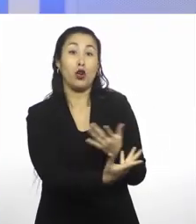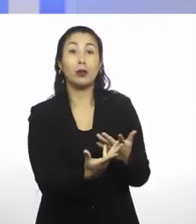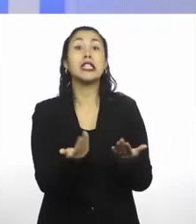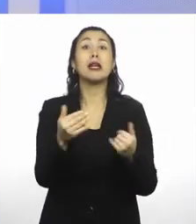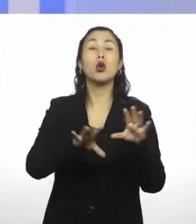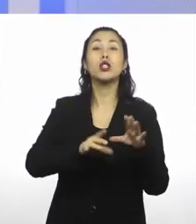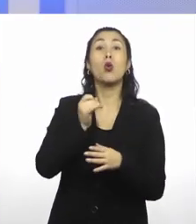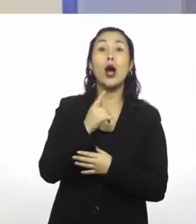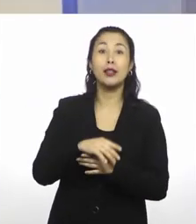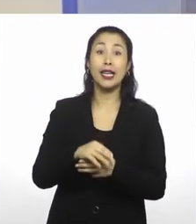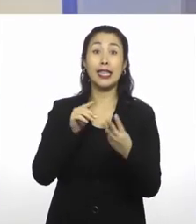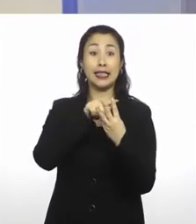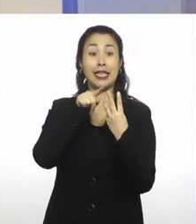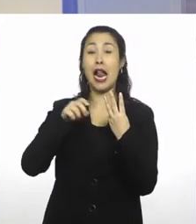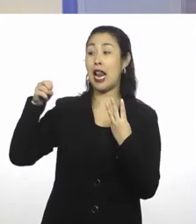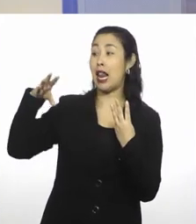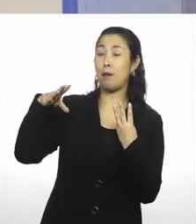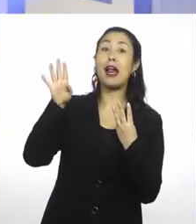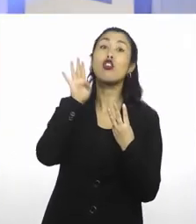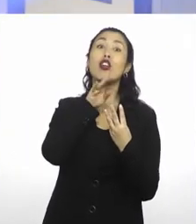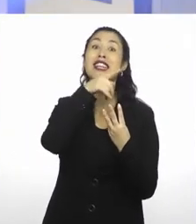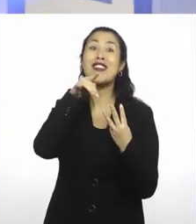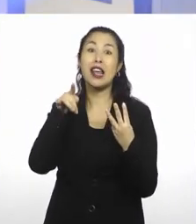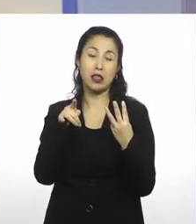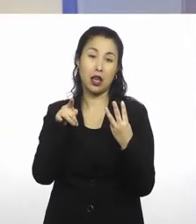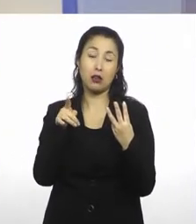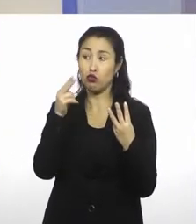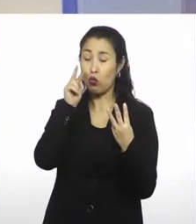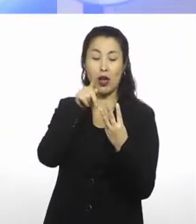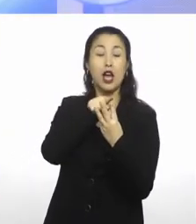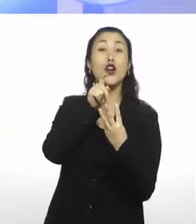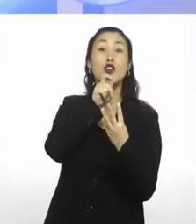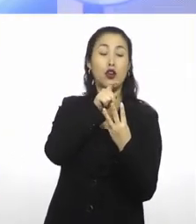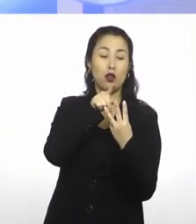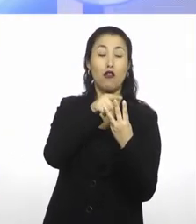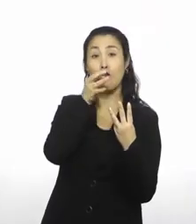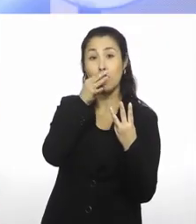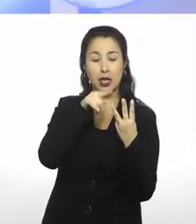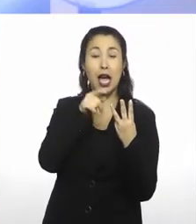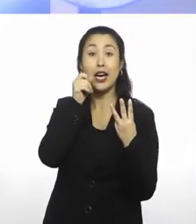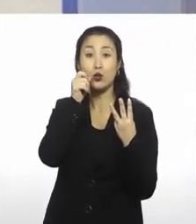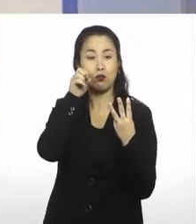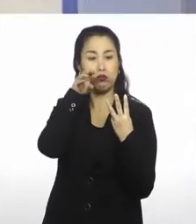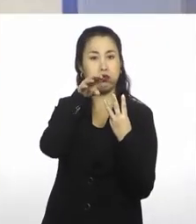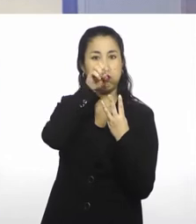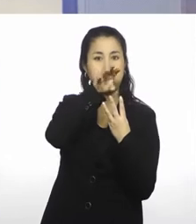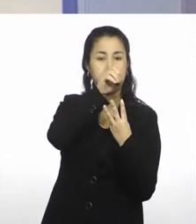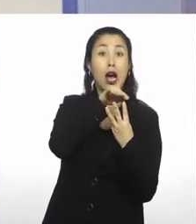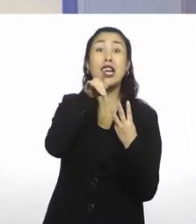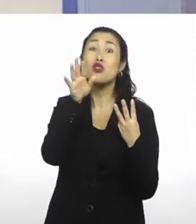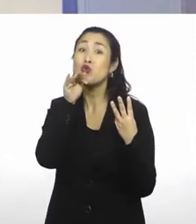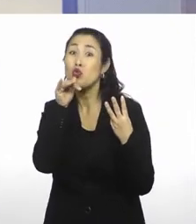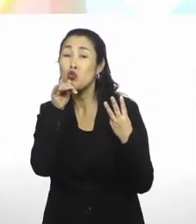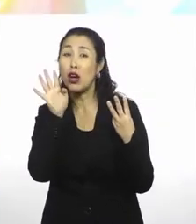tres lámparas con tres luces de los colores que estás viendo acá. Rojo, verde y azul. Ahora, si no tienes